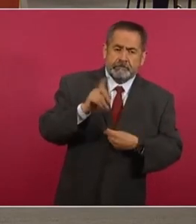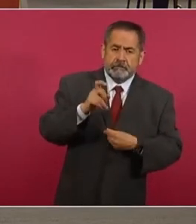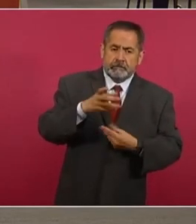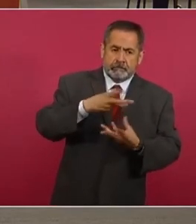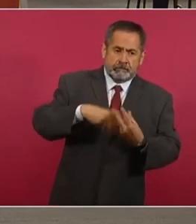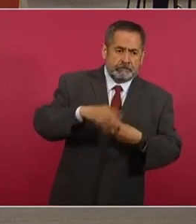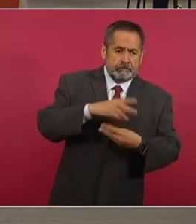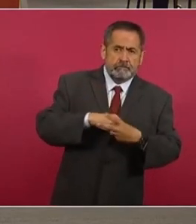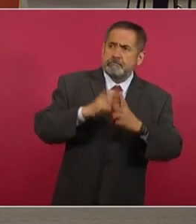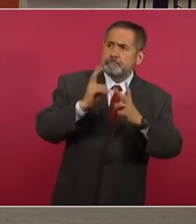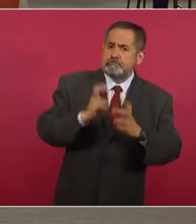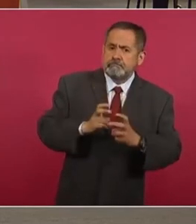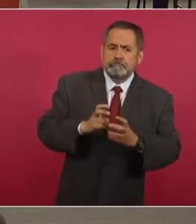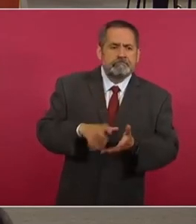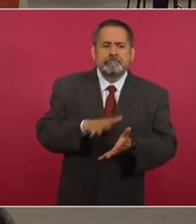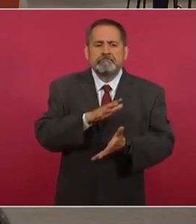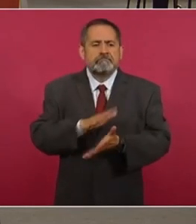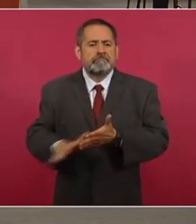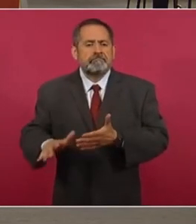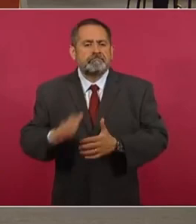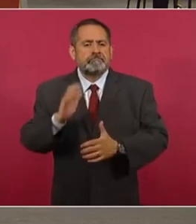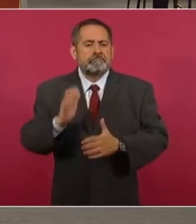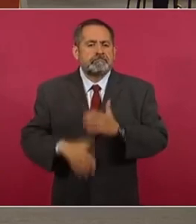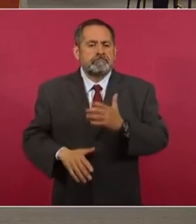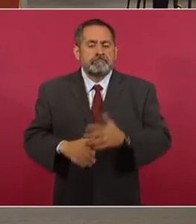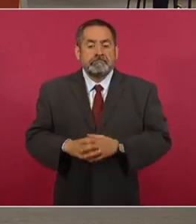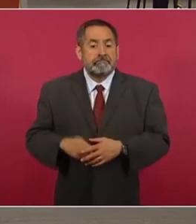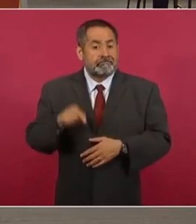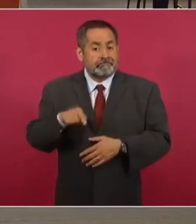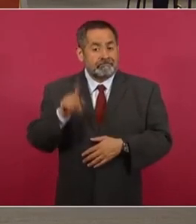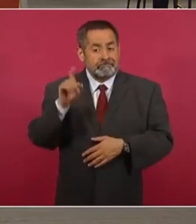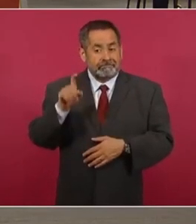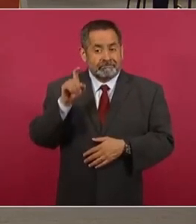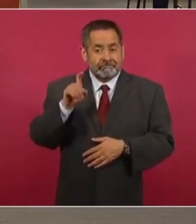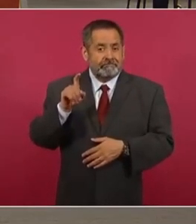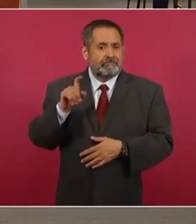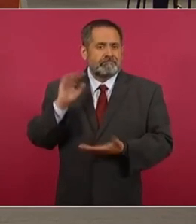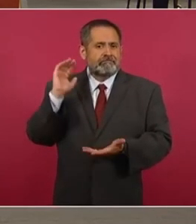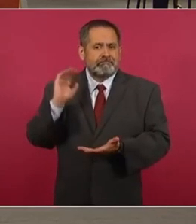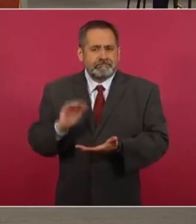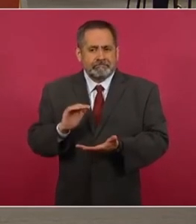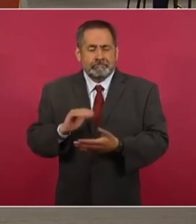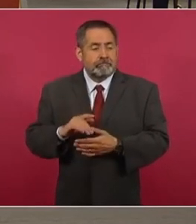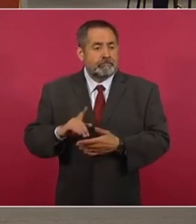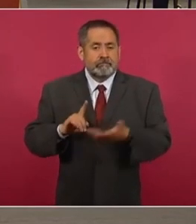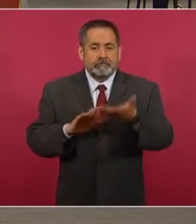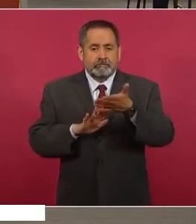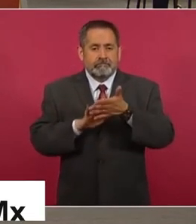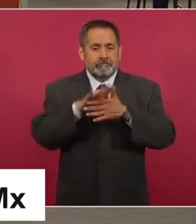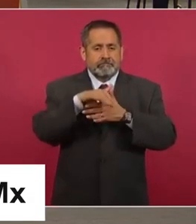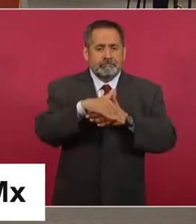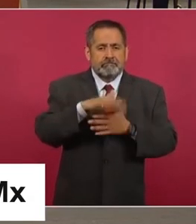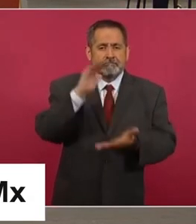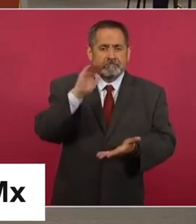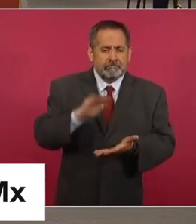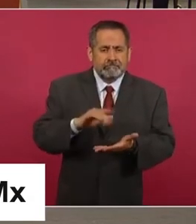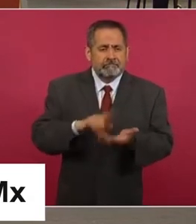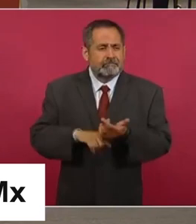pero hoy se acapara el agua y se reduce el caudal de la presa del sistema Kutzamala.